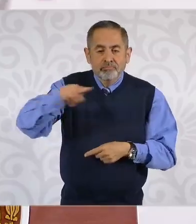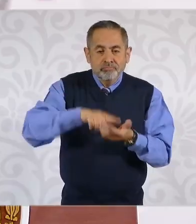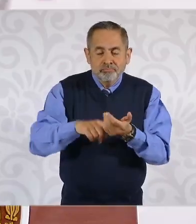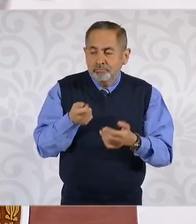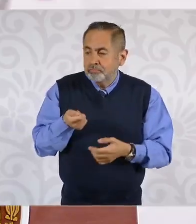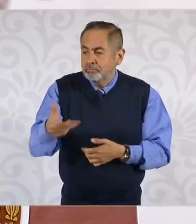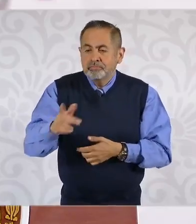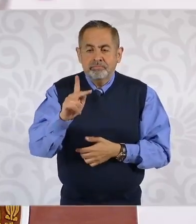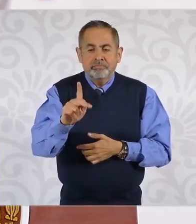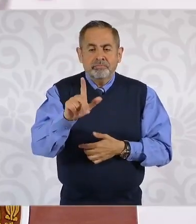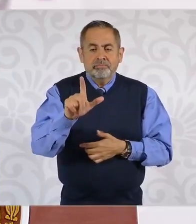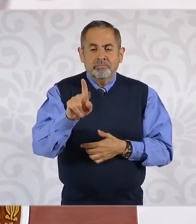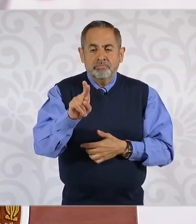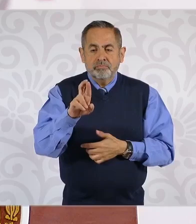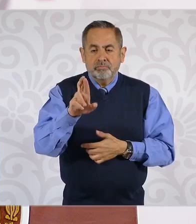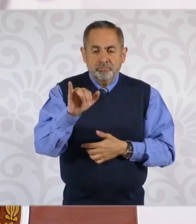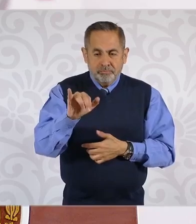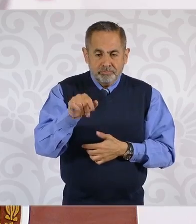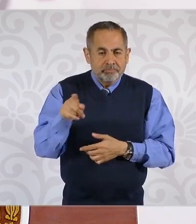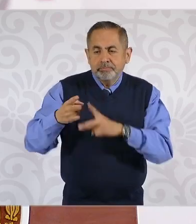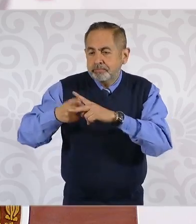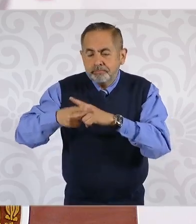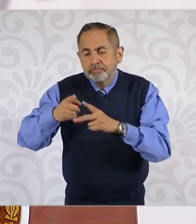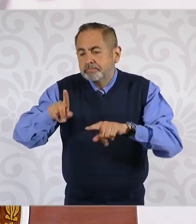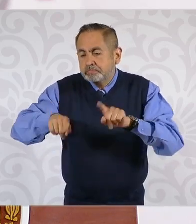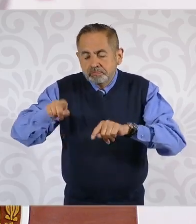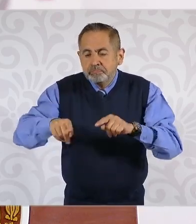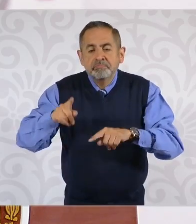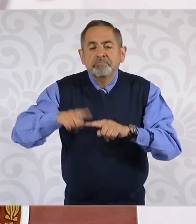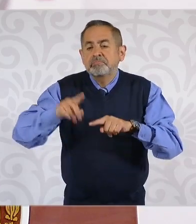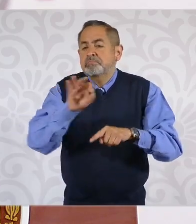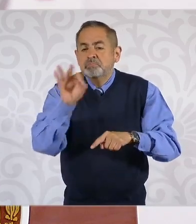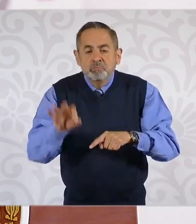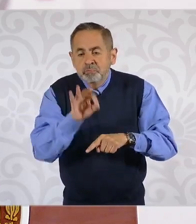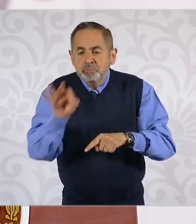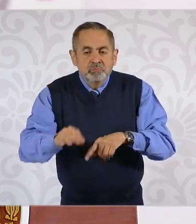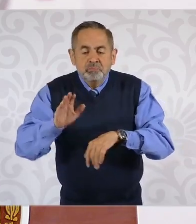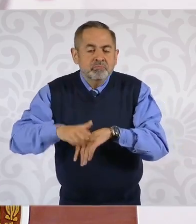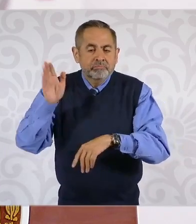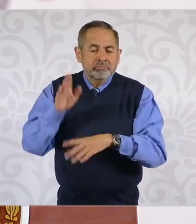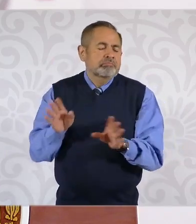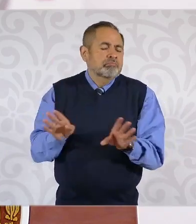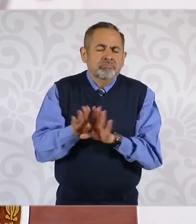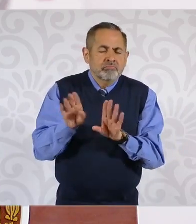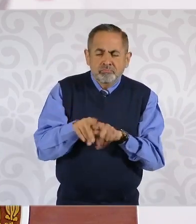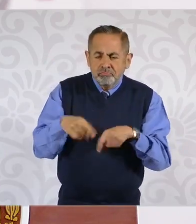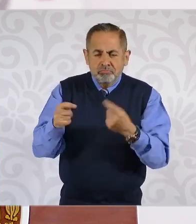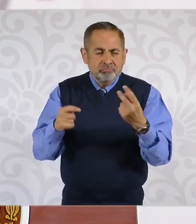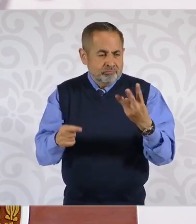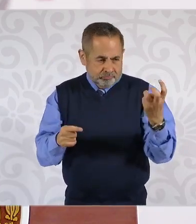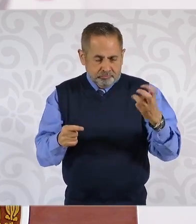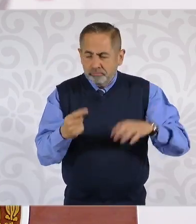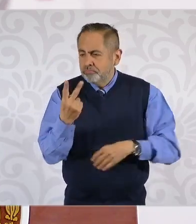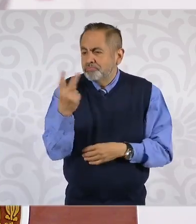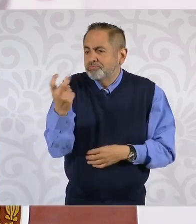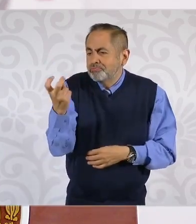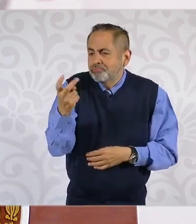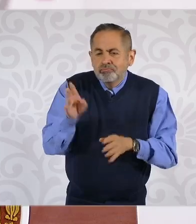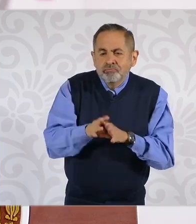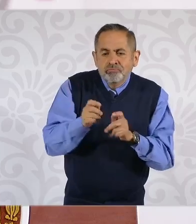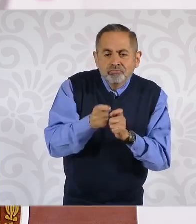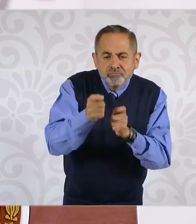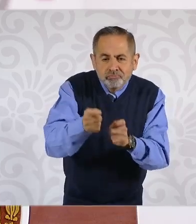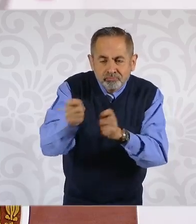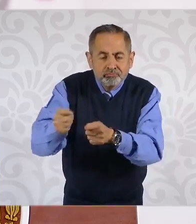plurinominales o de representación proporcional. ¿Cómo se reparten esos 200 diputados? Con